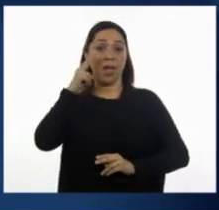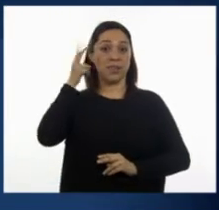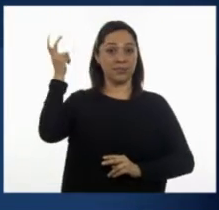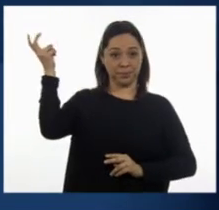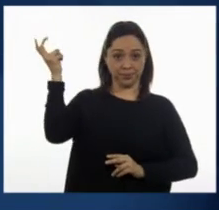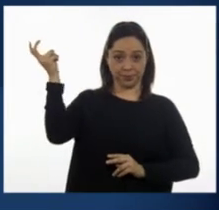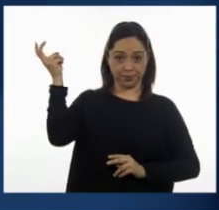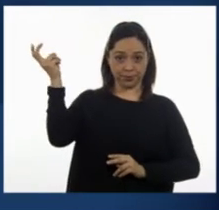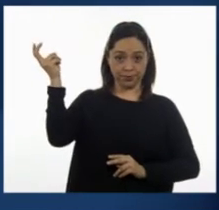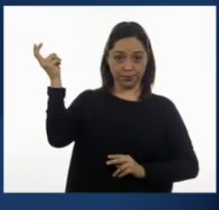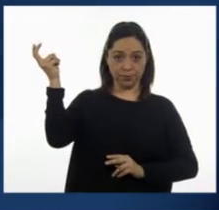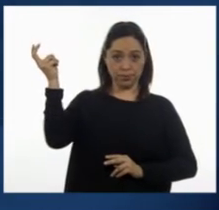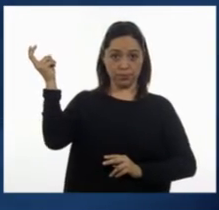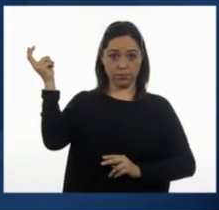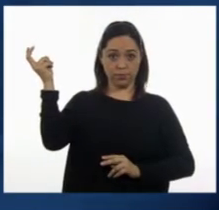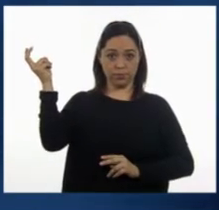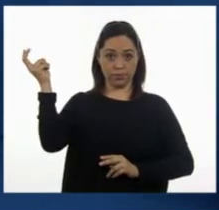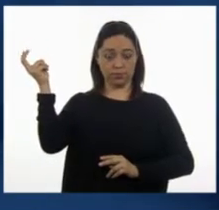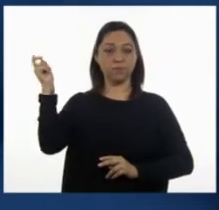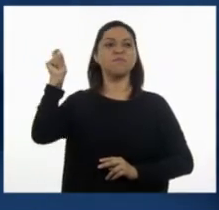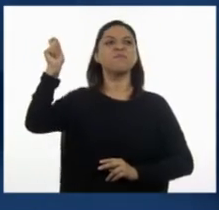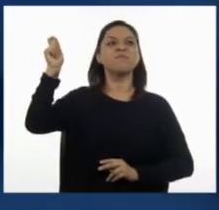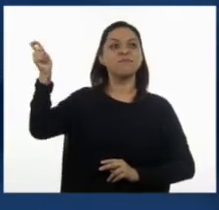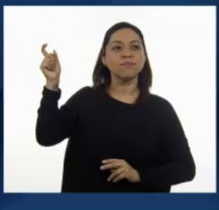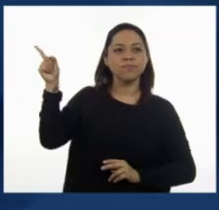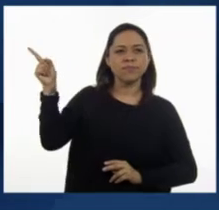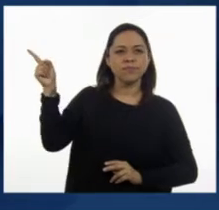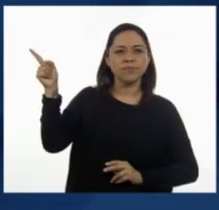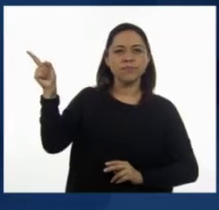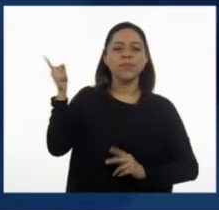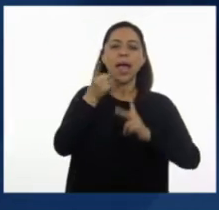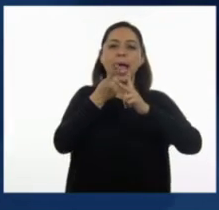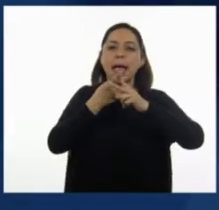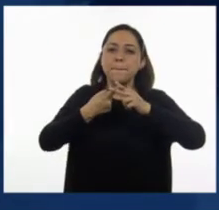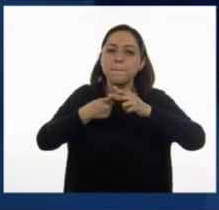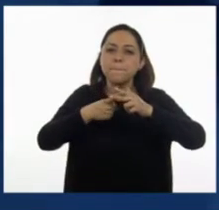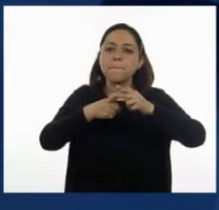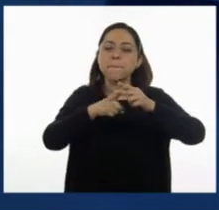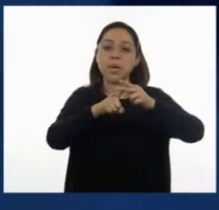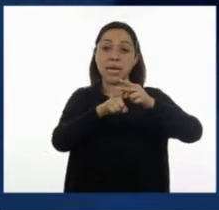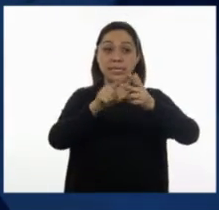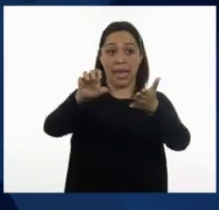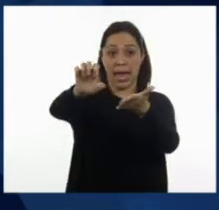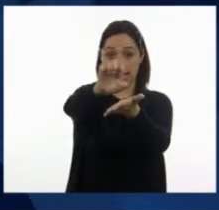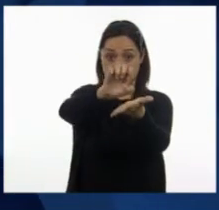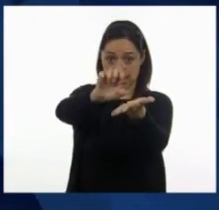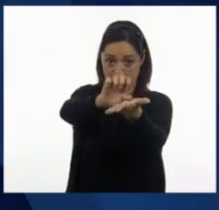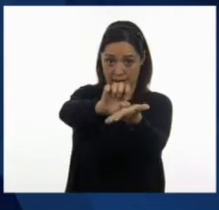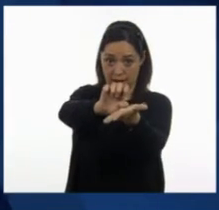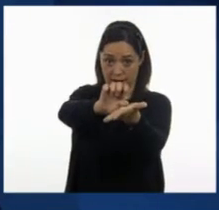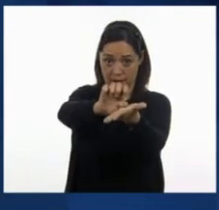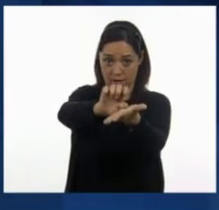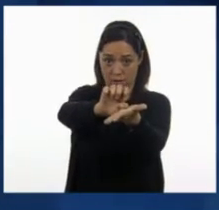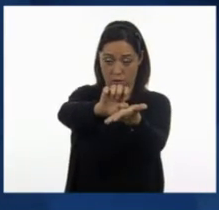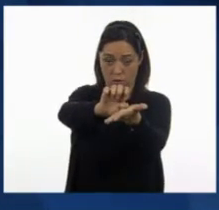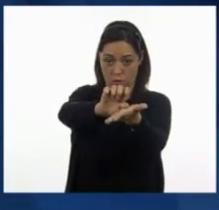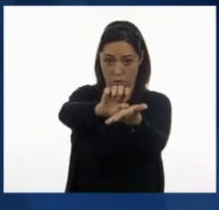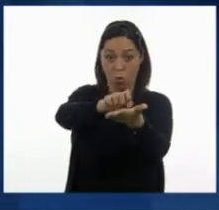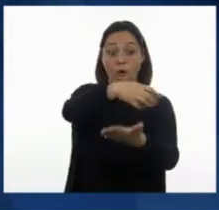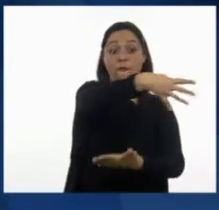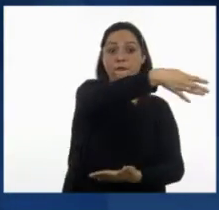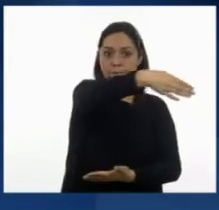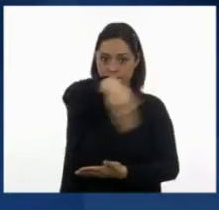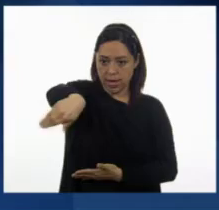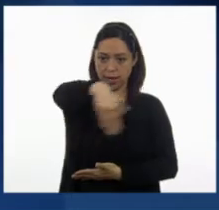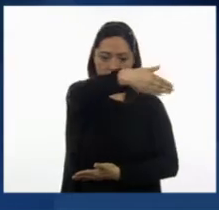en su pantalla que se cuentan a partir del escenario, bueno, en el caso de las filas, ¿cierto?